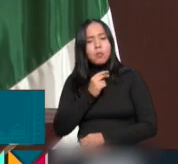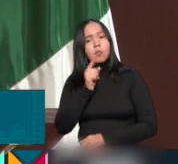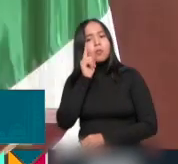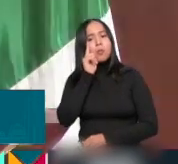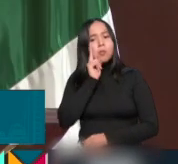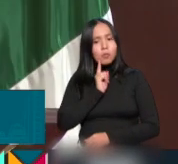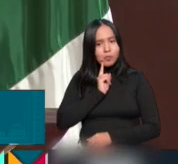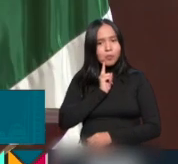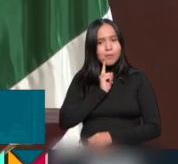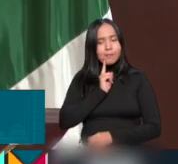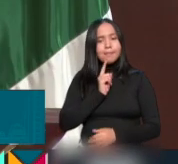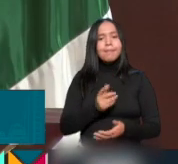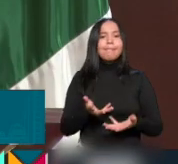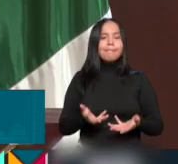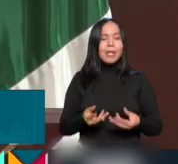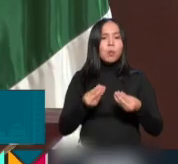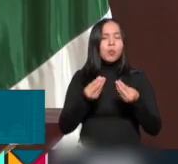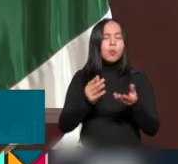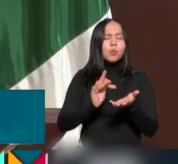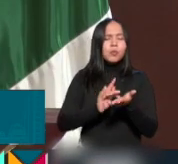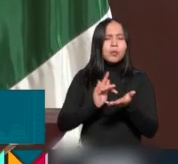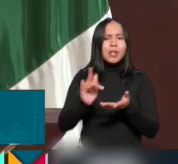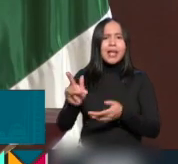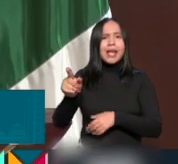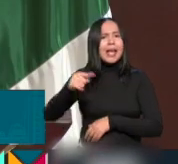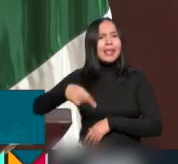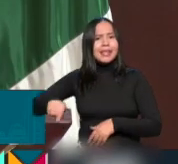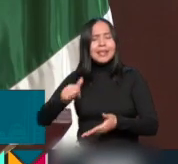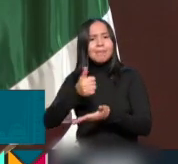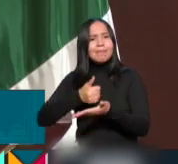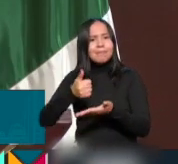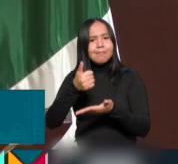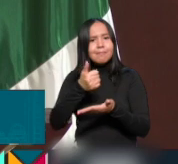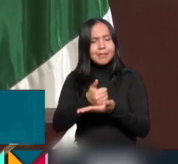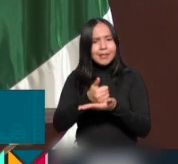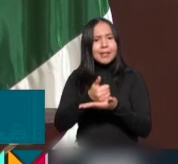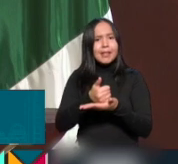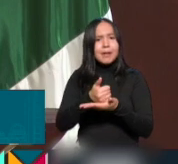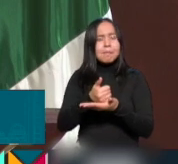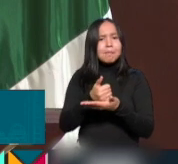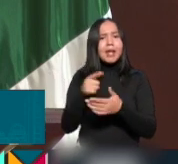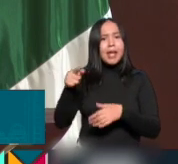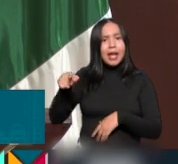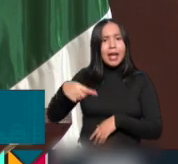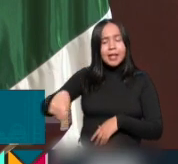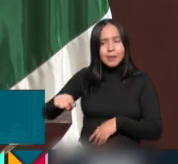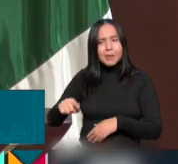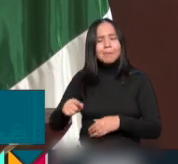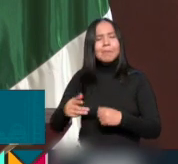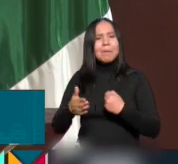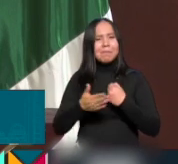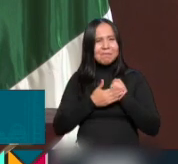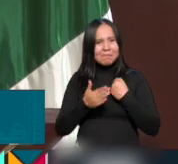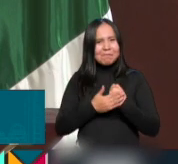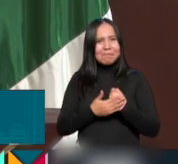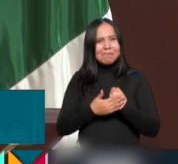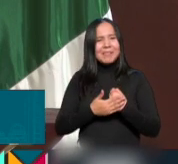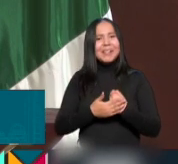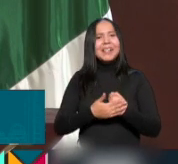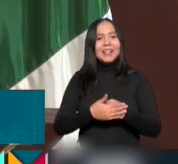mujeres. Gracias al respaldo ciudadano, esta ciudad tendrá una